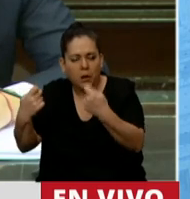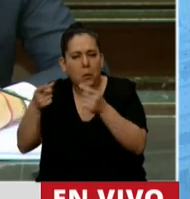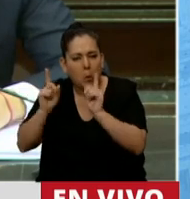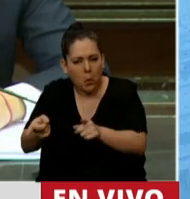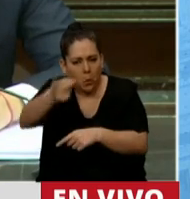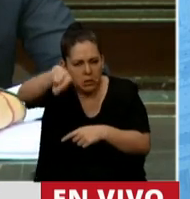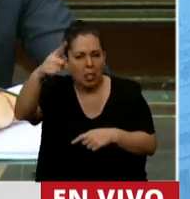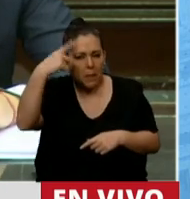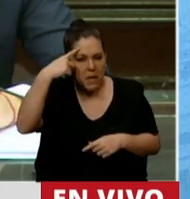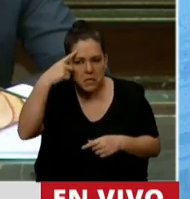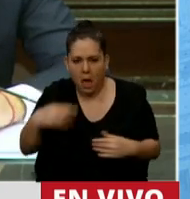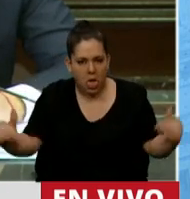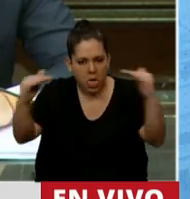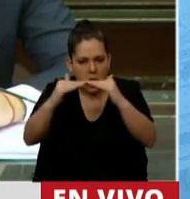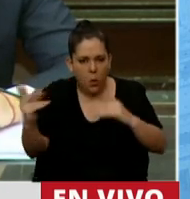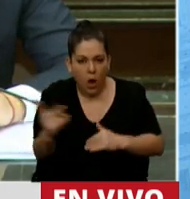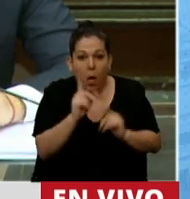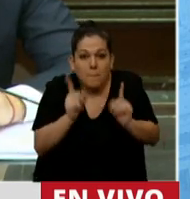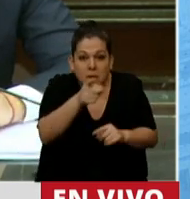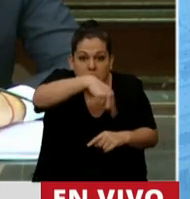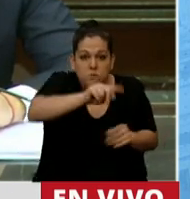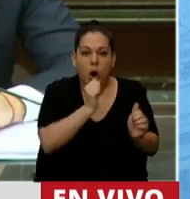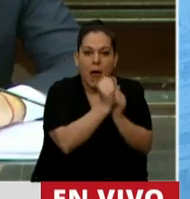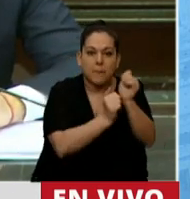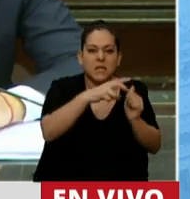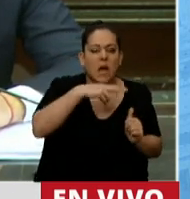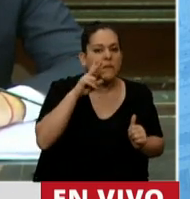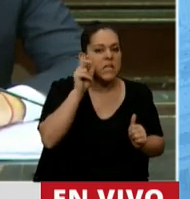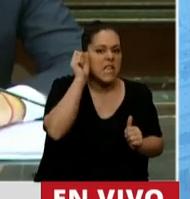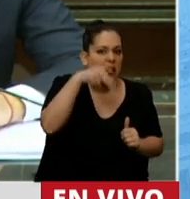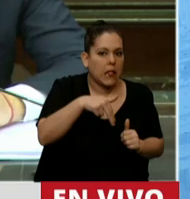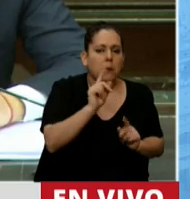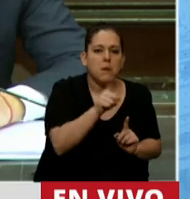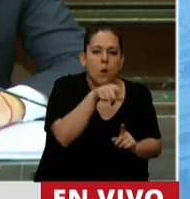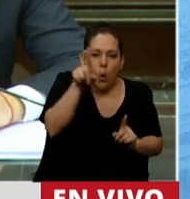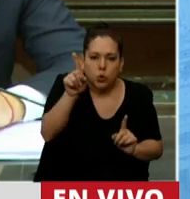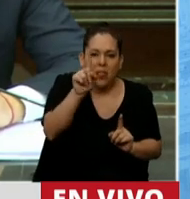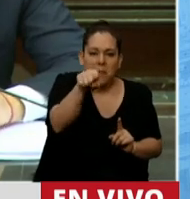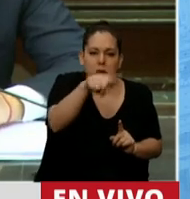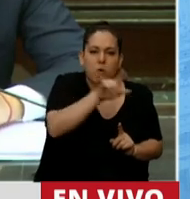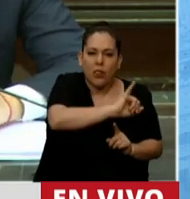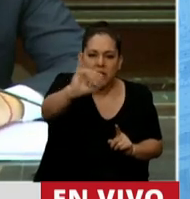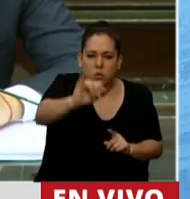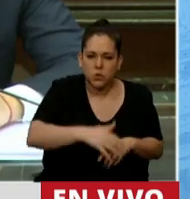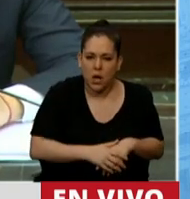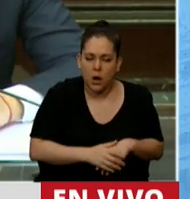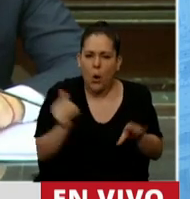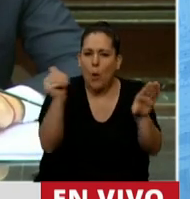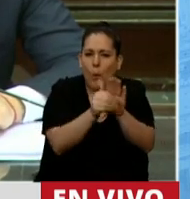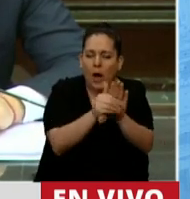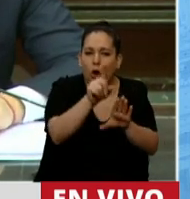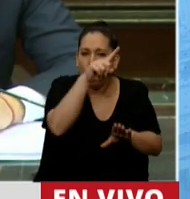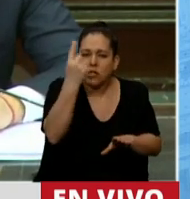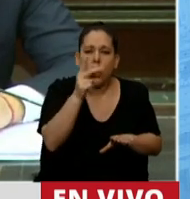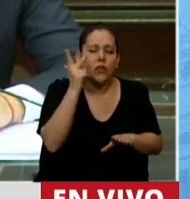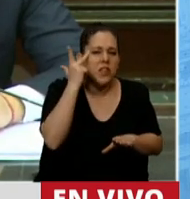pueden estar al mismo nivel estos estafadores que han denunciado ustedes mismos? Los créditos que tuvieron del Banco Nación, 18.000 millones de pesos, un crédito